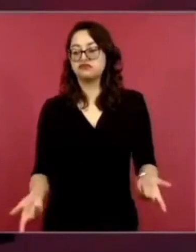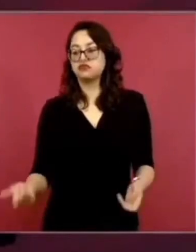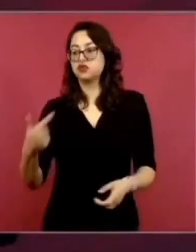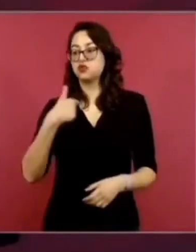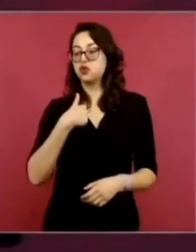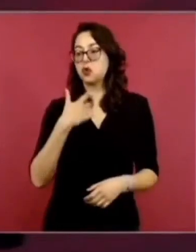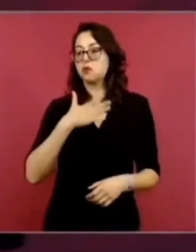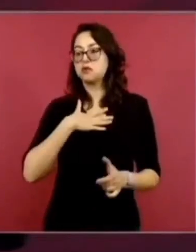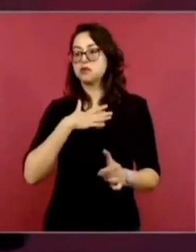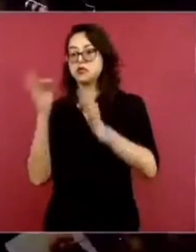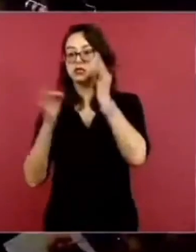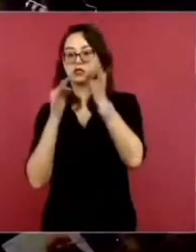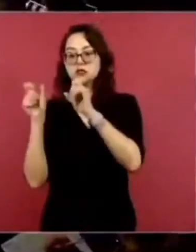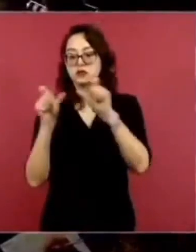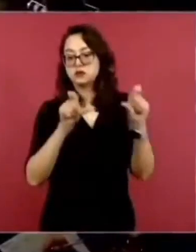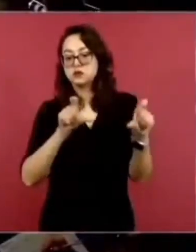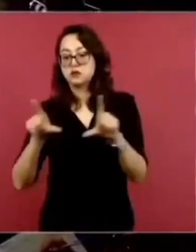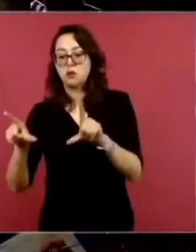también